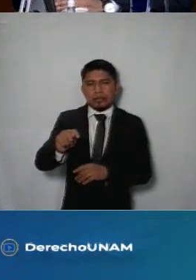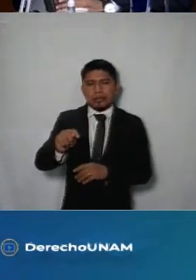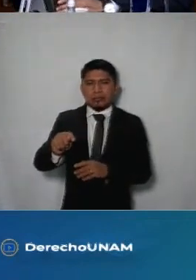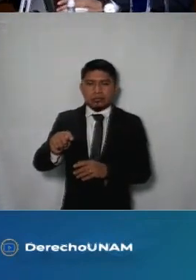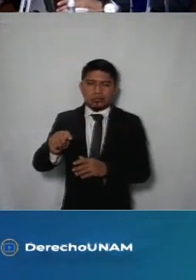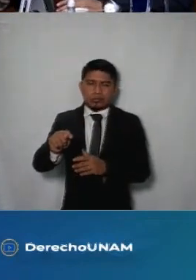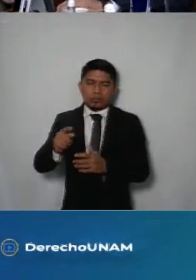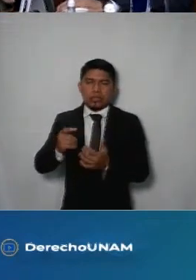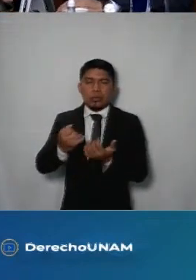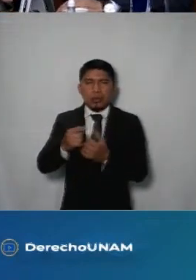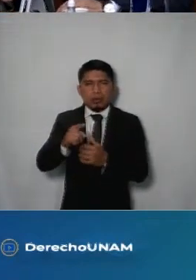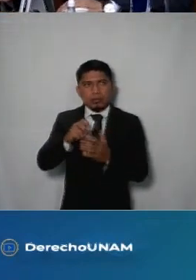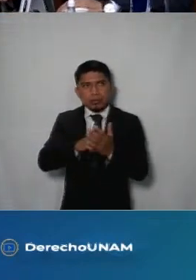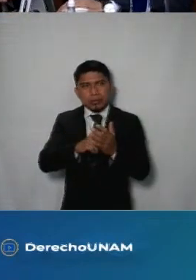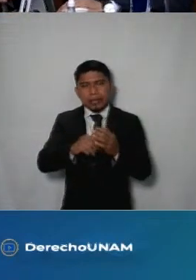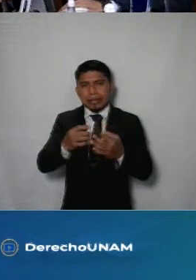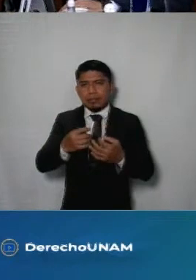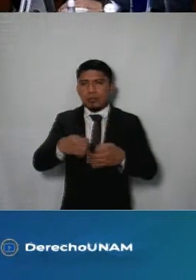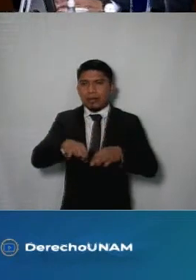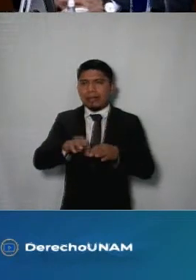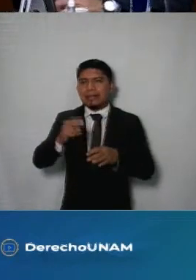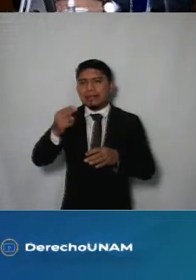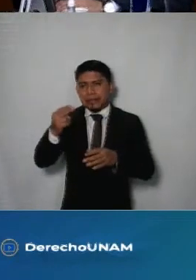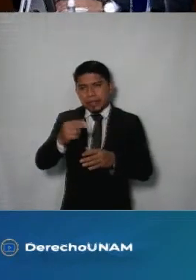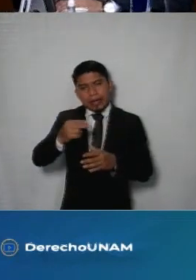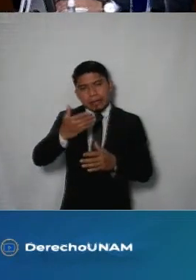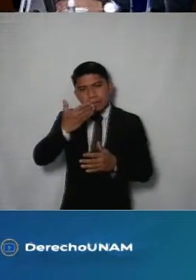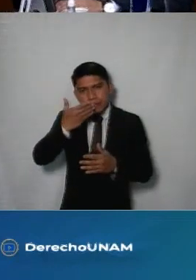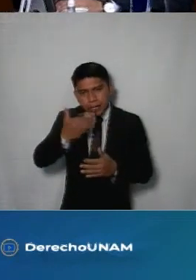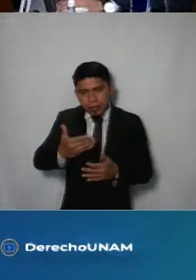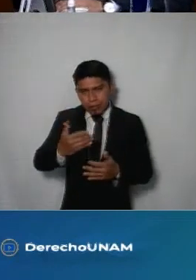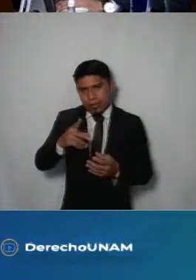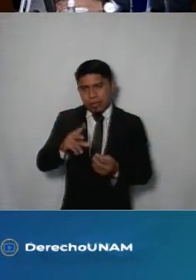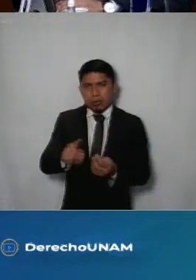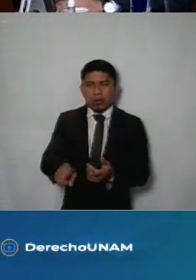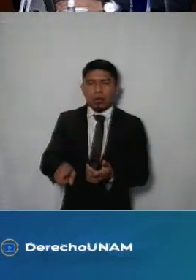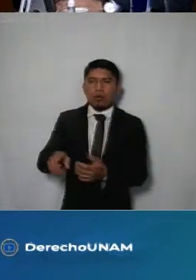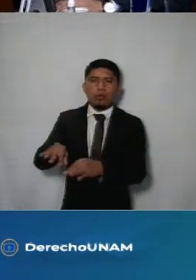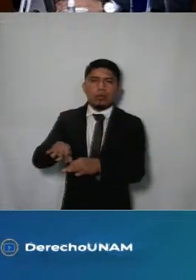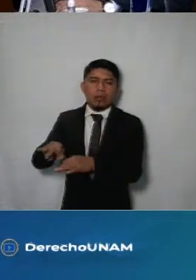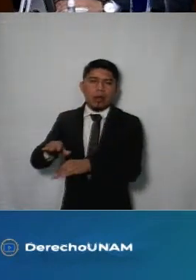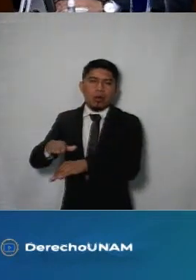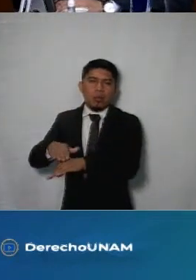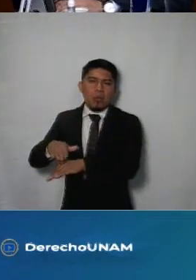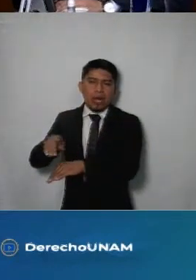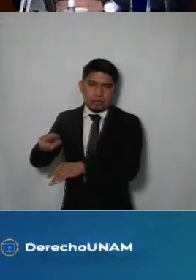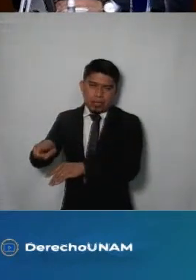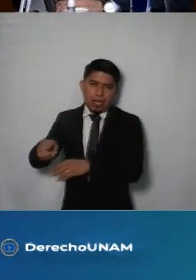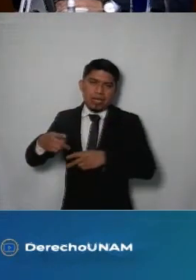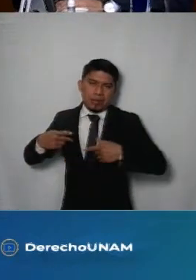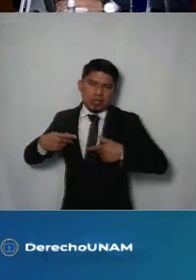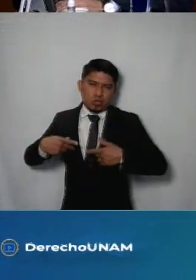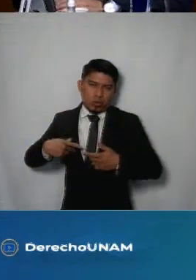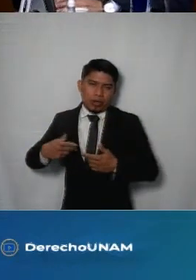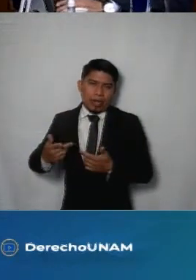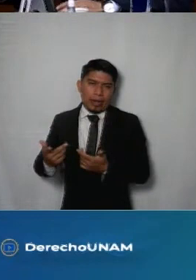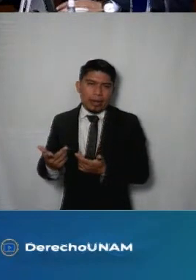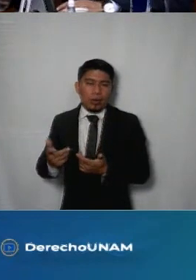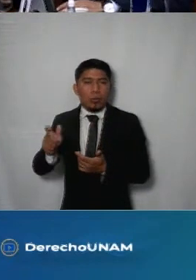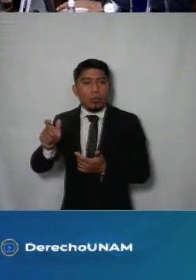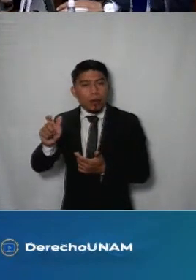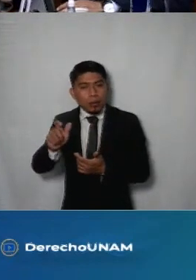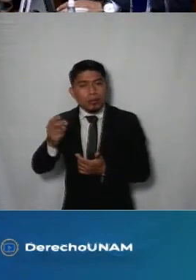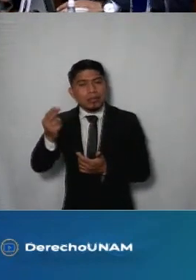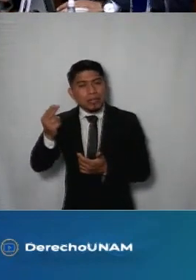país como las modificaciones y adaptaciones necesarias y adecuadas que no impongan una carga desproporcionada o indebida